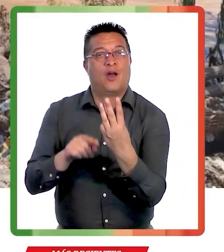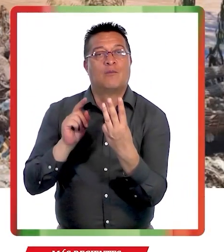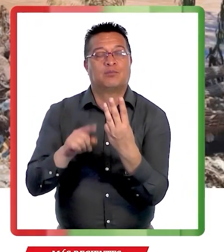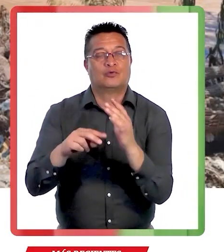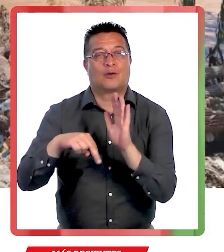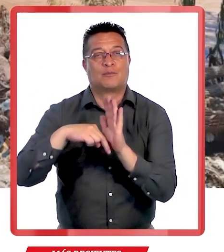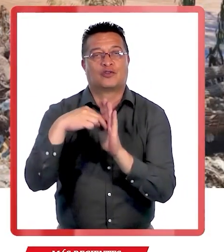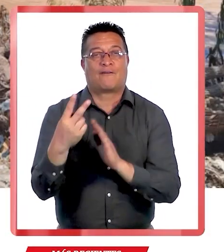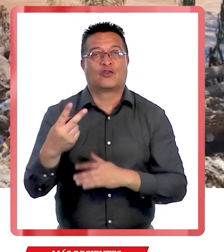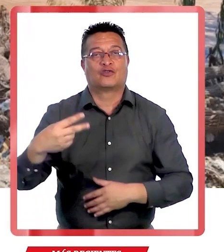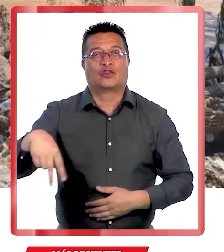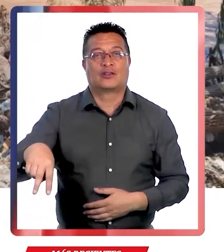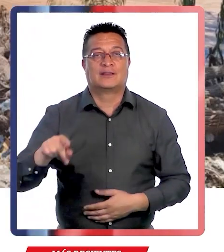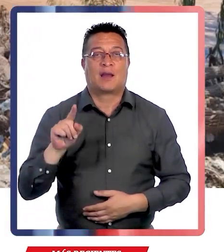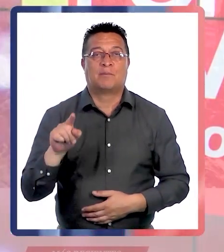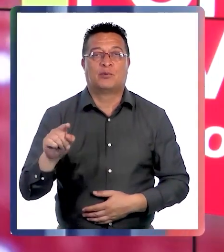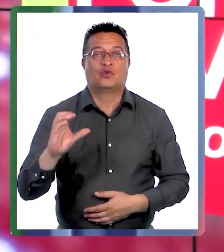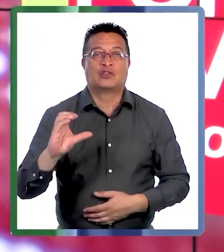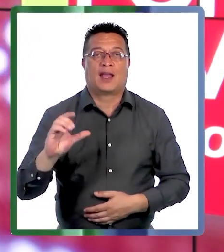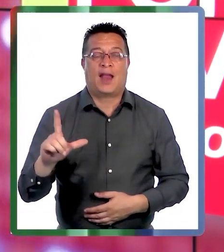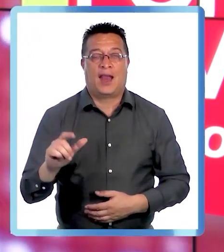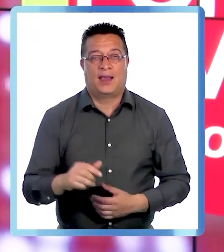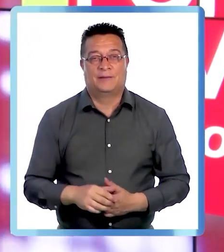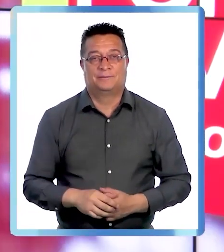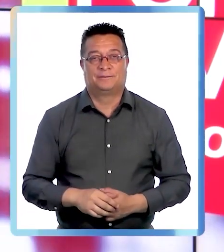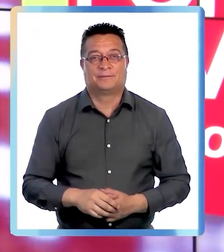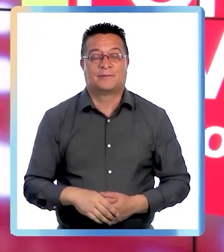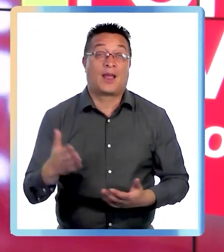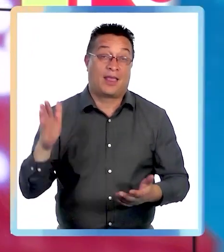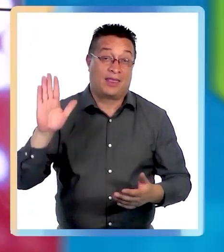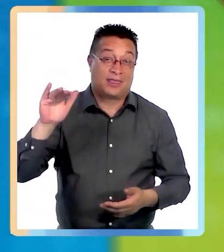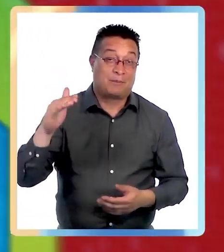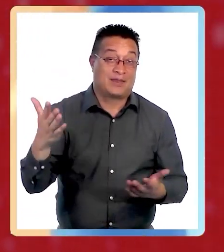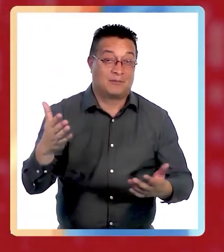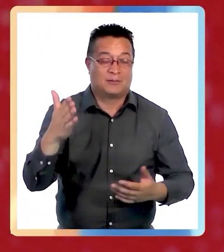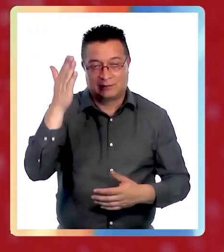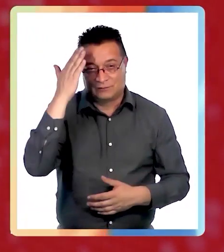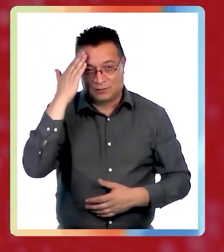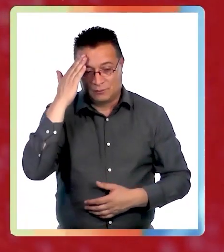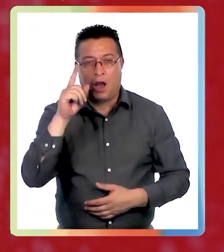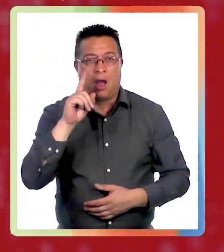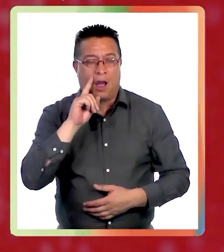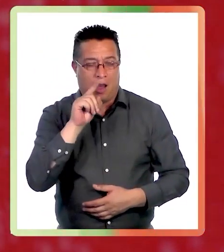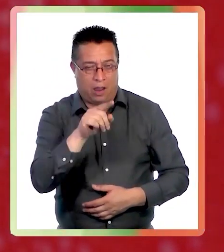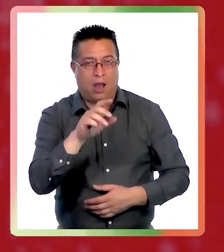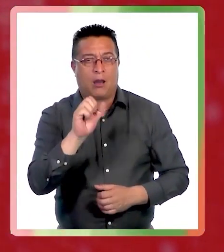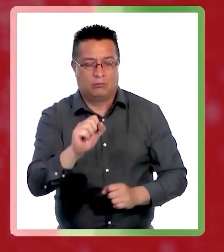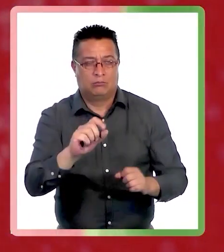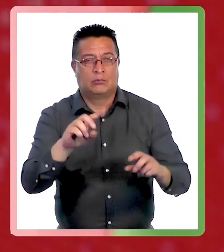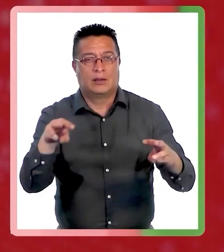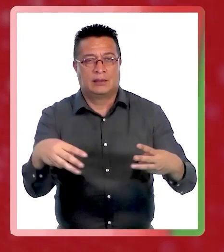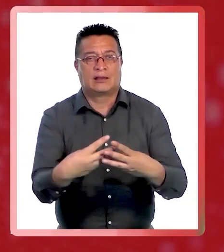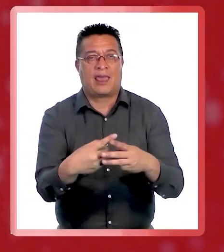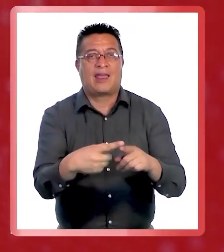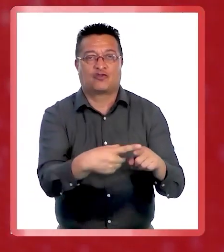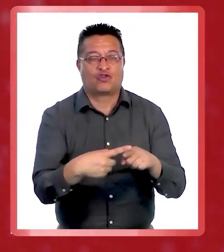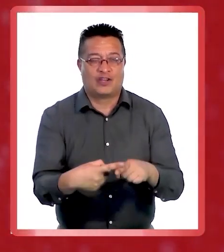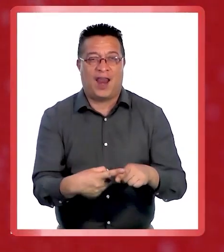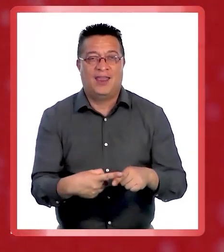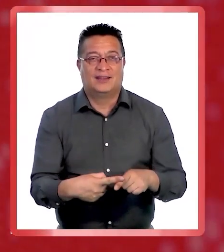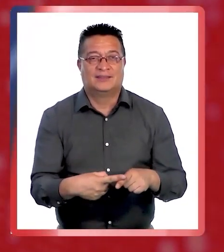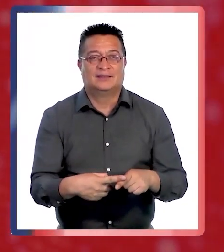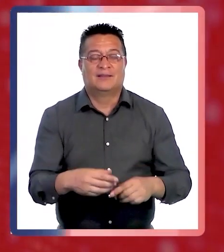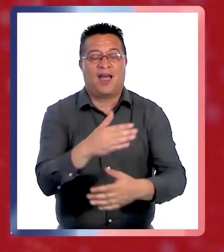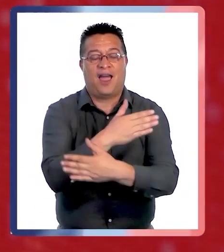.portavoznoticias.cl Nos despedimos y recuerden que también nos pueden encontrar en las redes sociales.